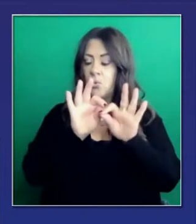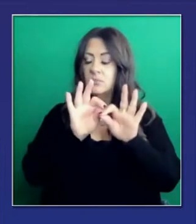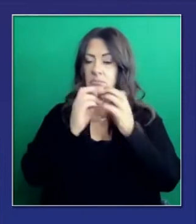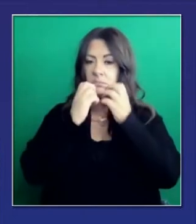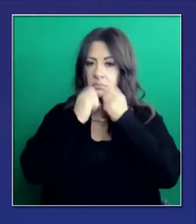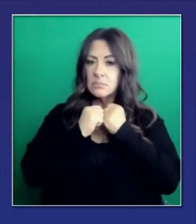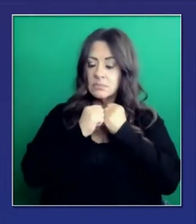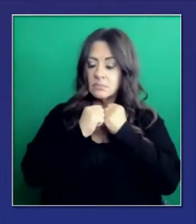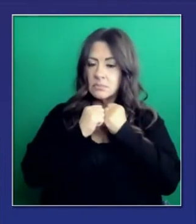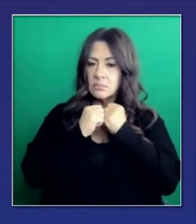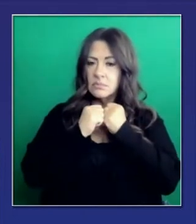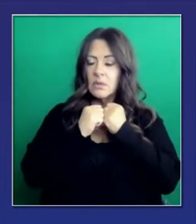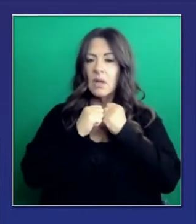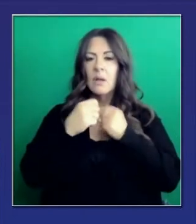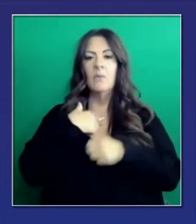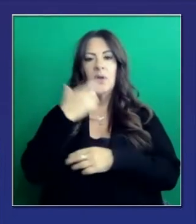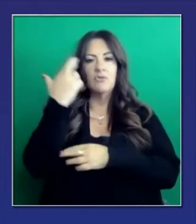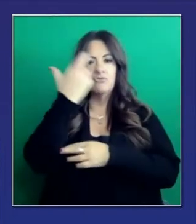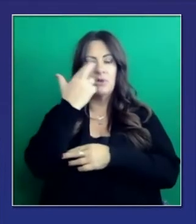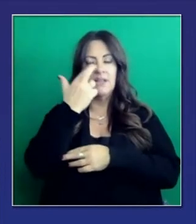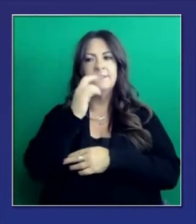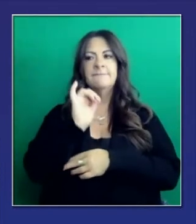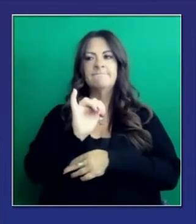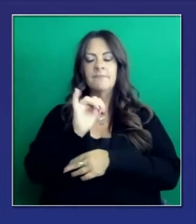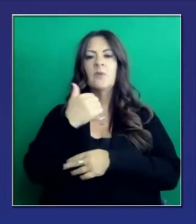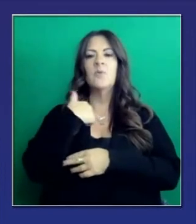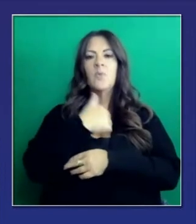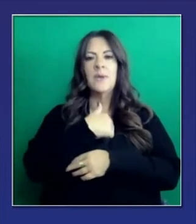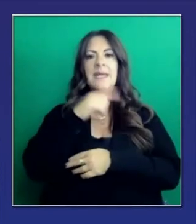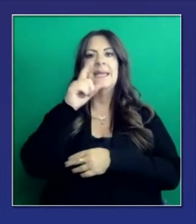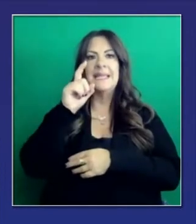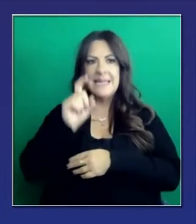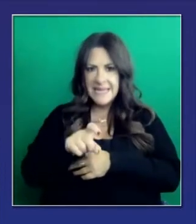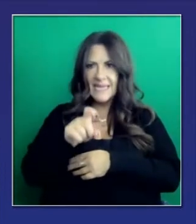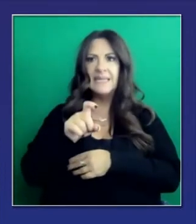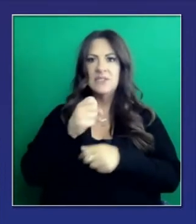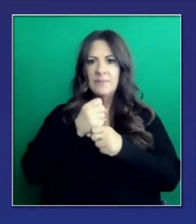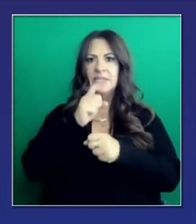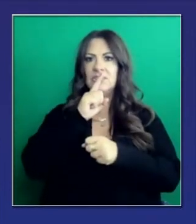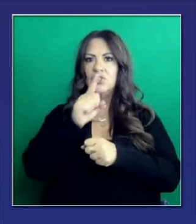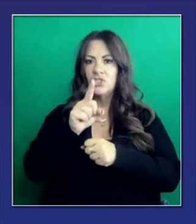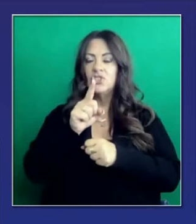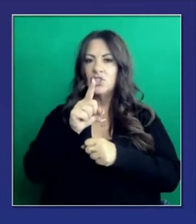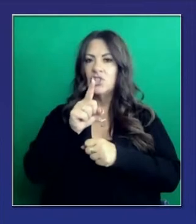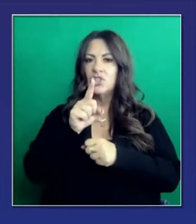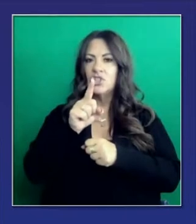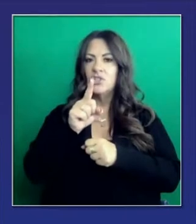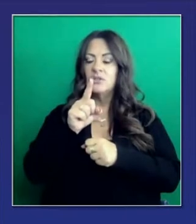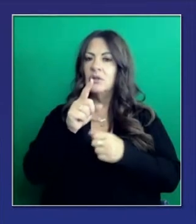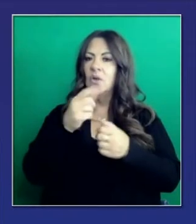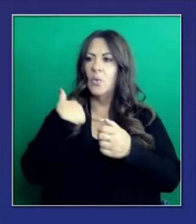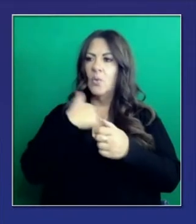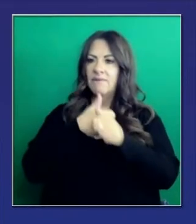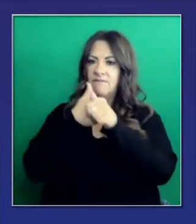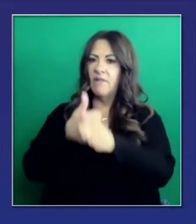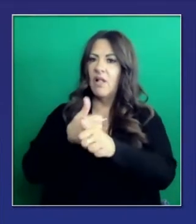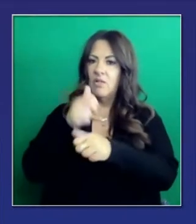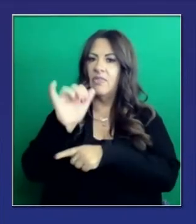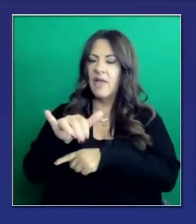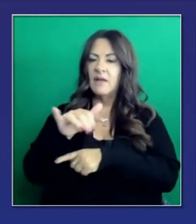dimos cuenta de que tenemos que aumentar el ritmo. Y estamos orgullosos del